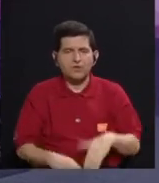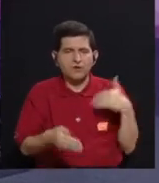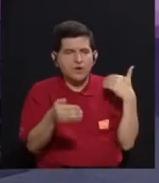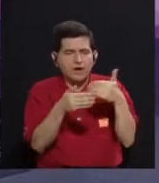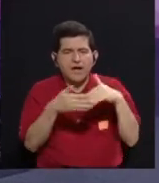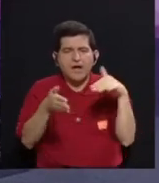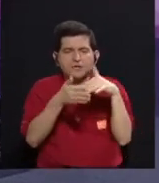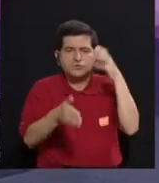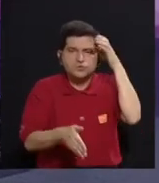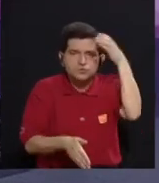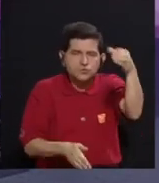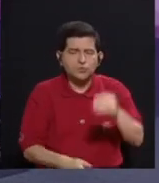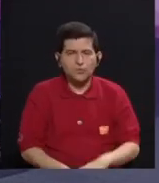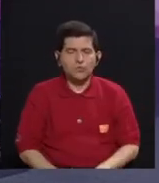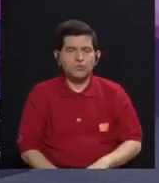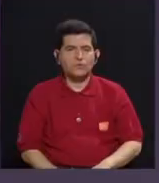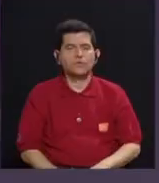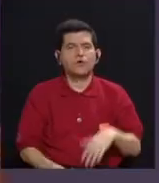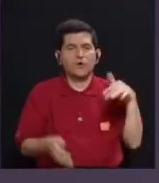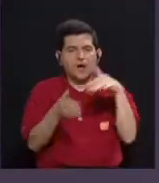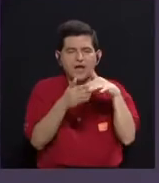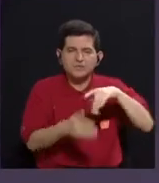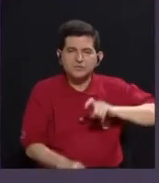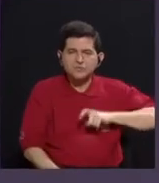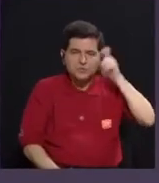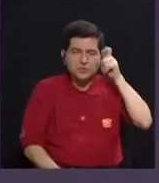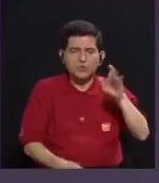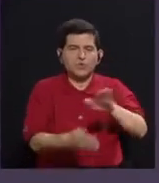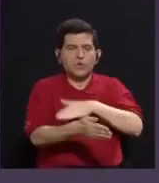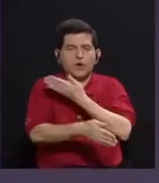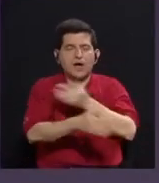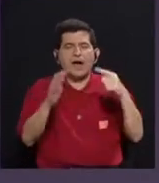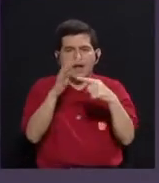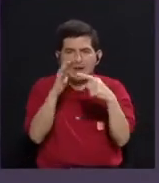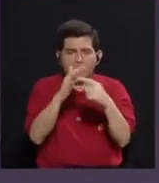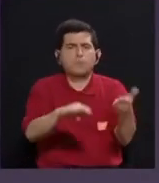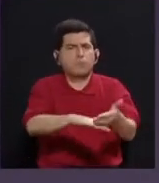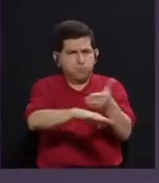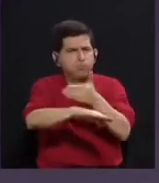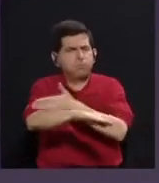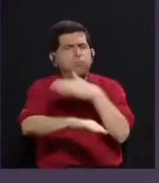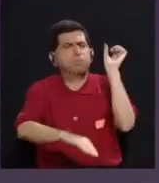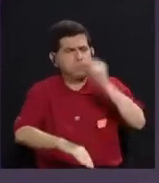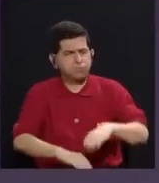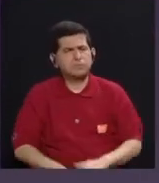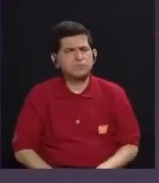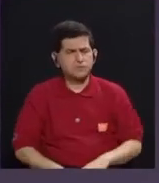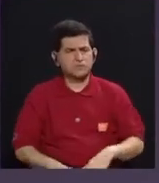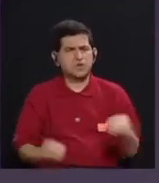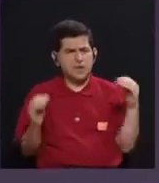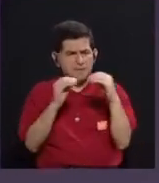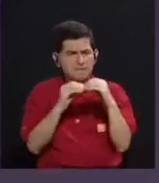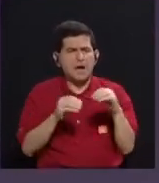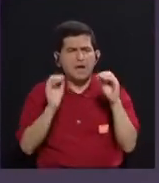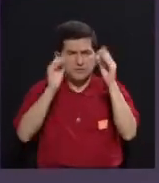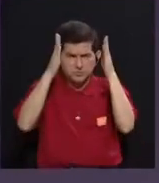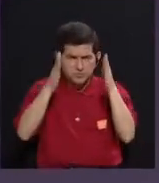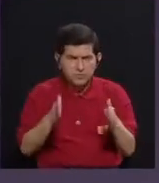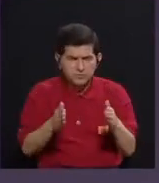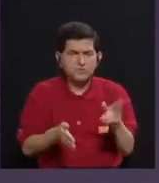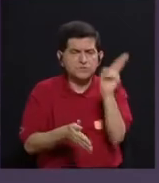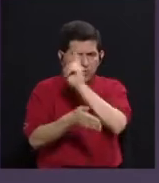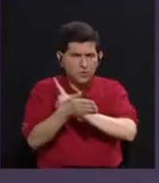a los estudios culturales, a los estudios de género, a las músicas populares. se ha avanzado muchísimo, cada vez son más los académicos, son